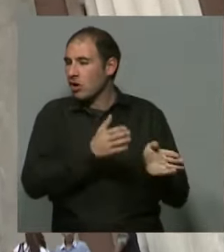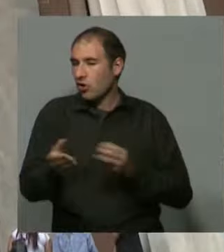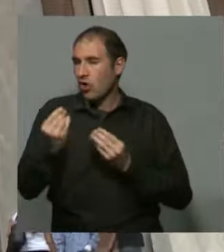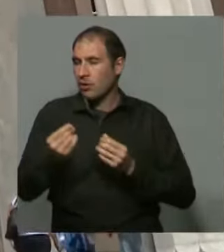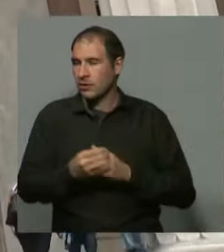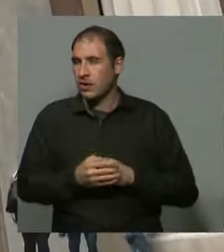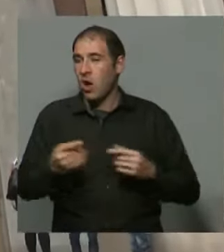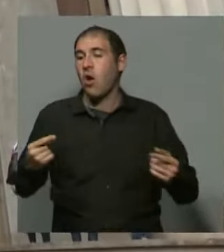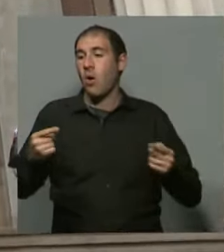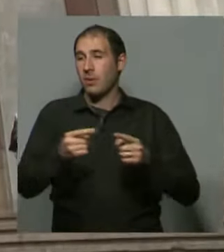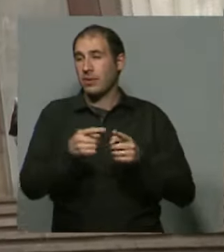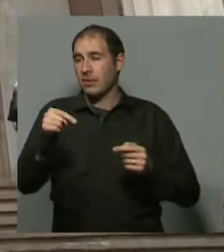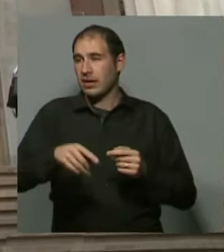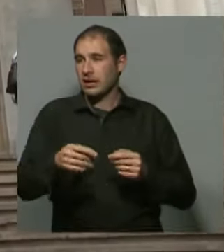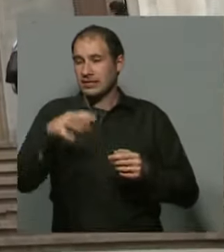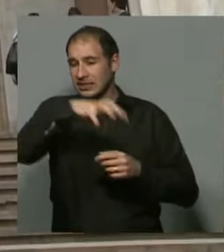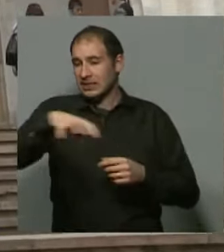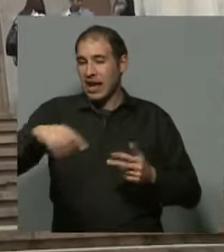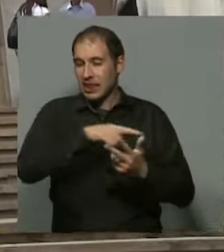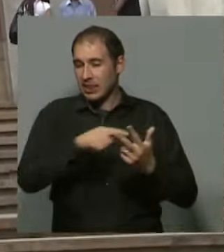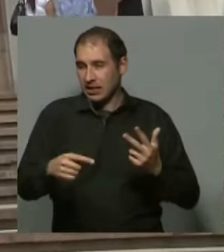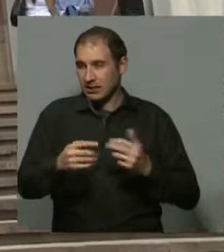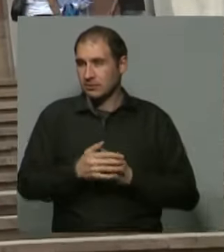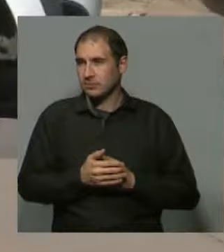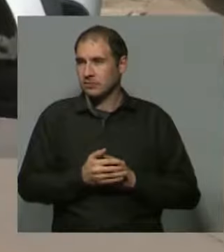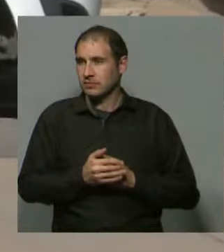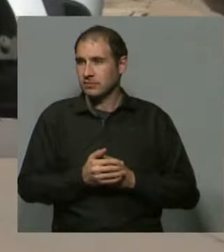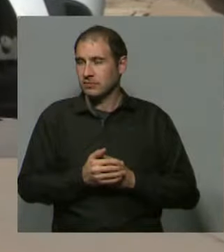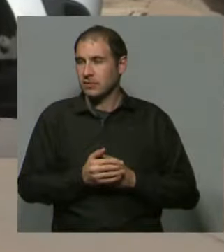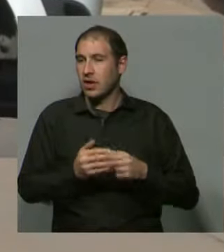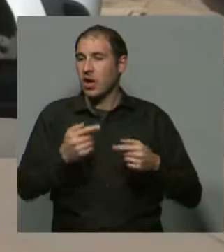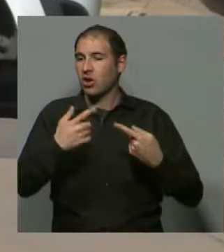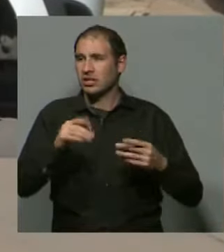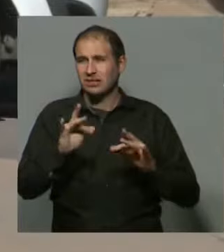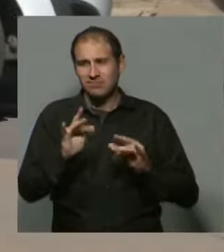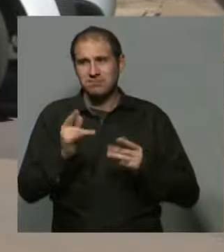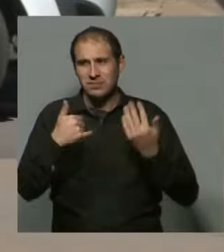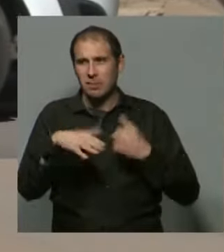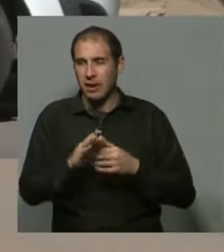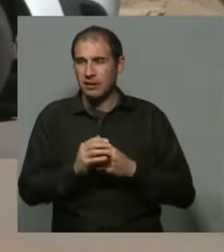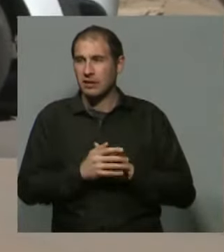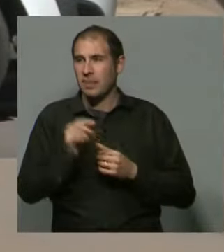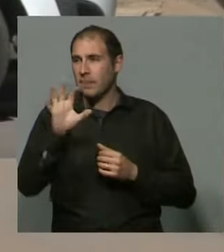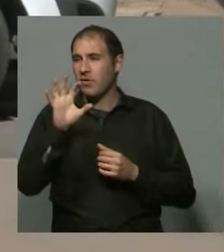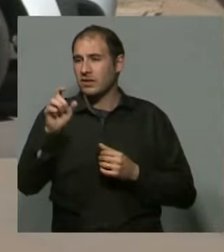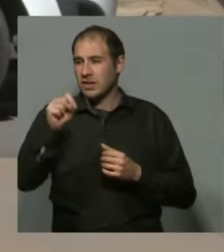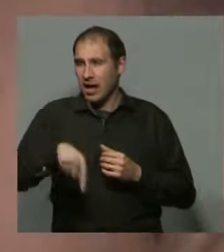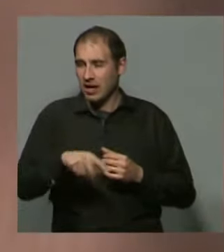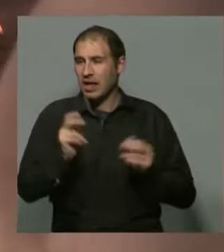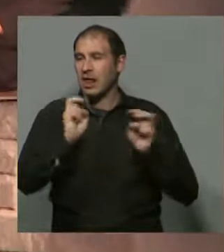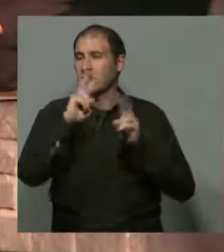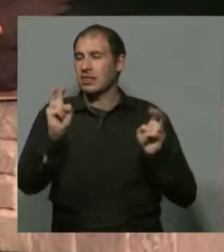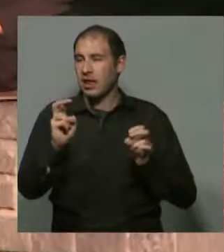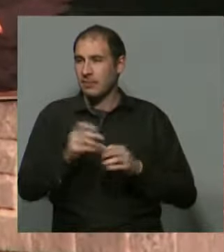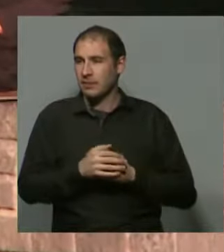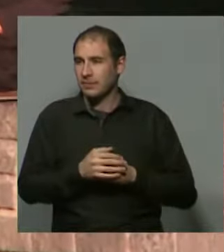la idea es hacer 3 salas, y justamente una de las cosas más delicadas que tiene la provincia, como es el tema de